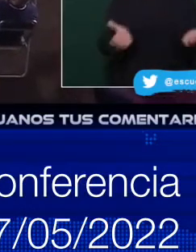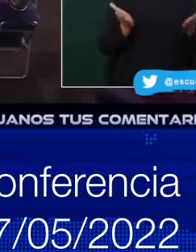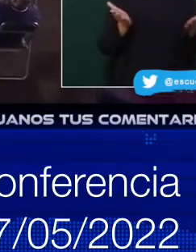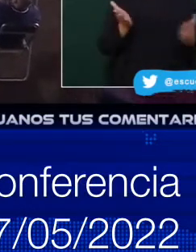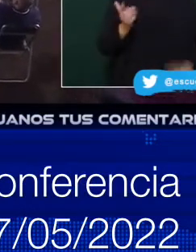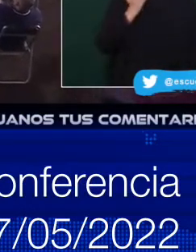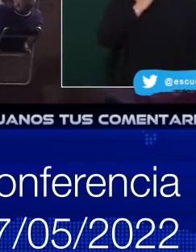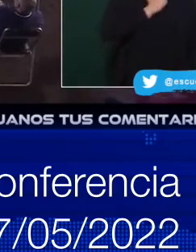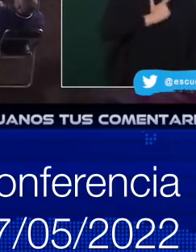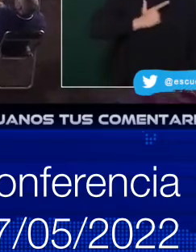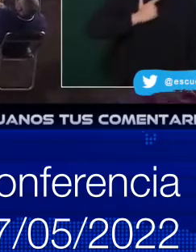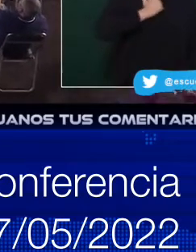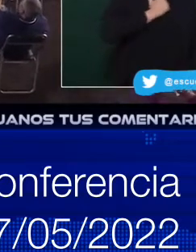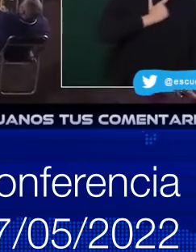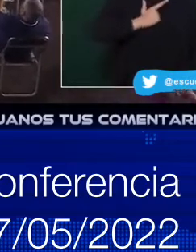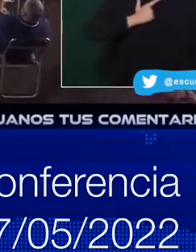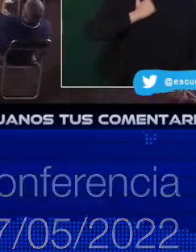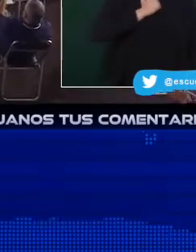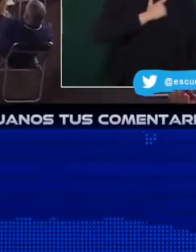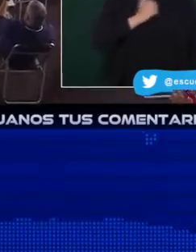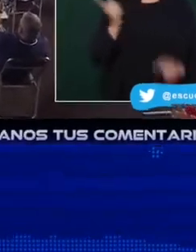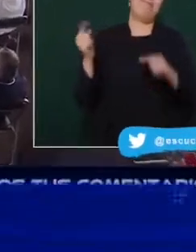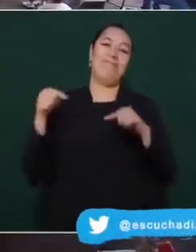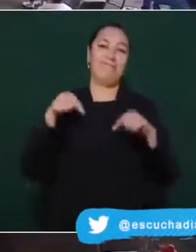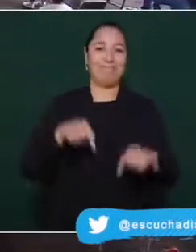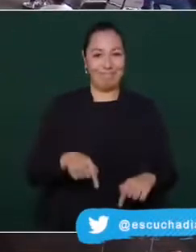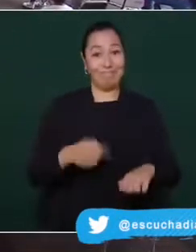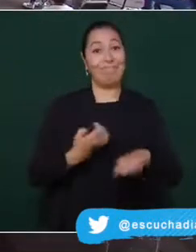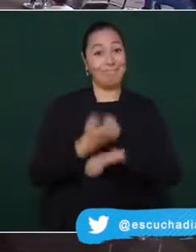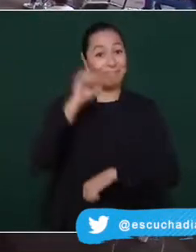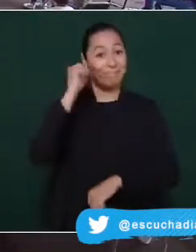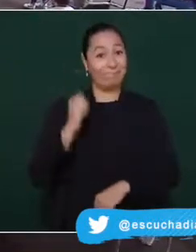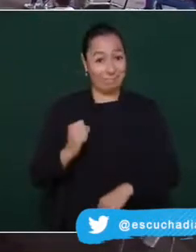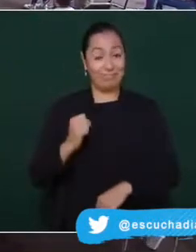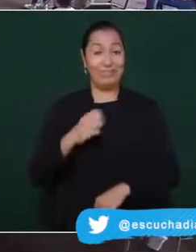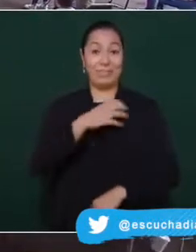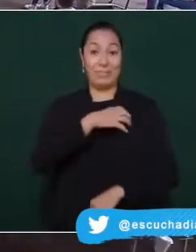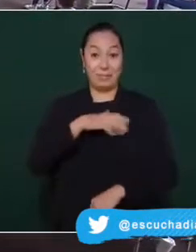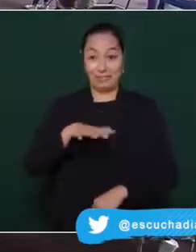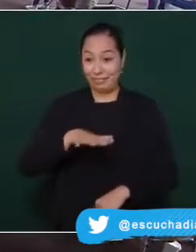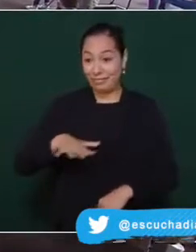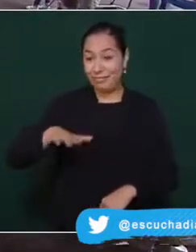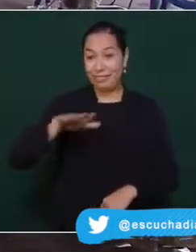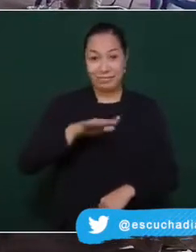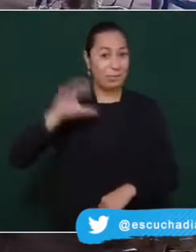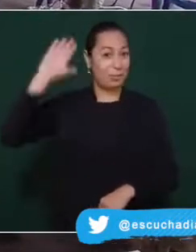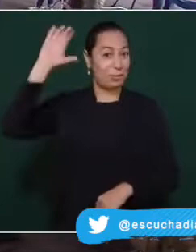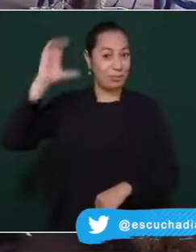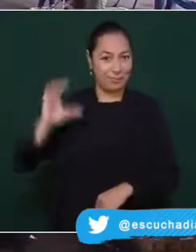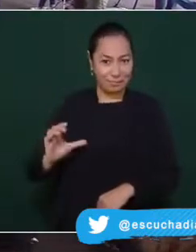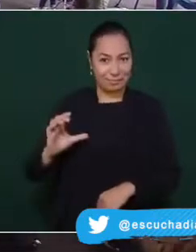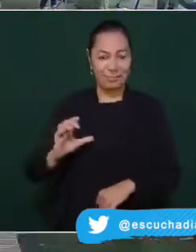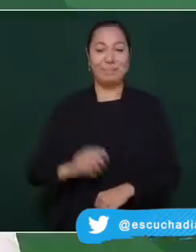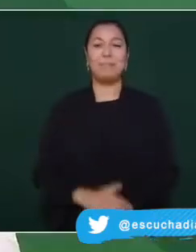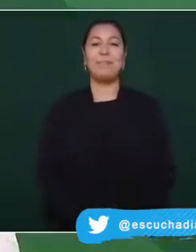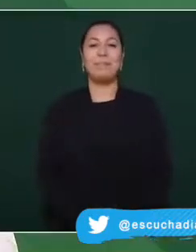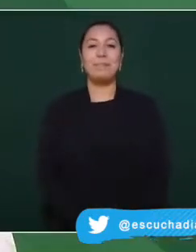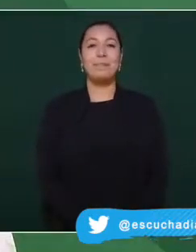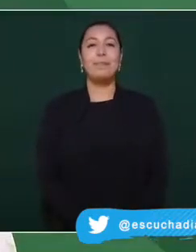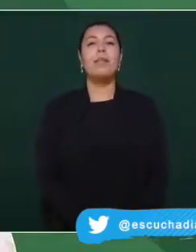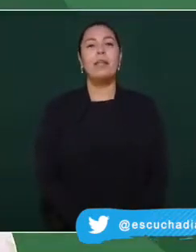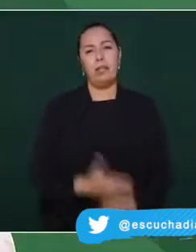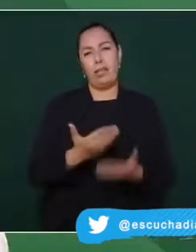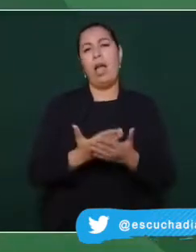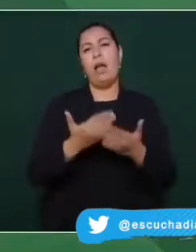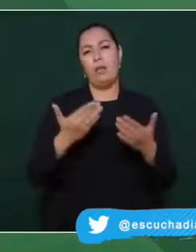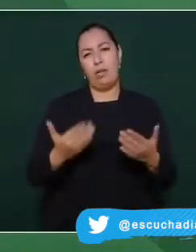Aquí en su capital, en Culiacán El día de hoy el presidente inició su conferencia desde Sinaloa y